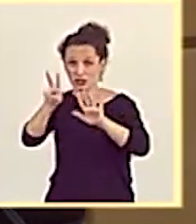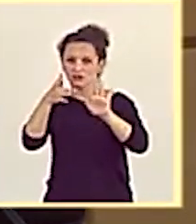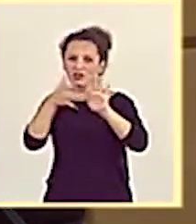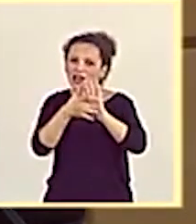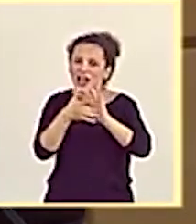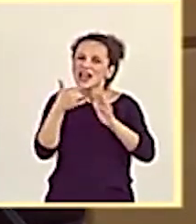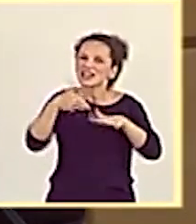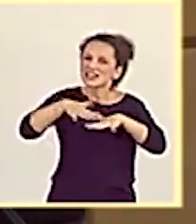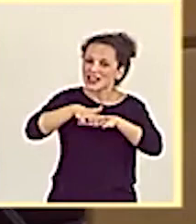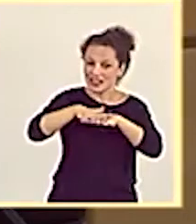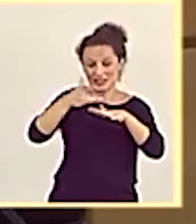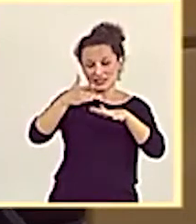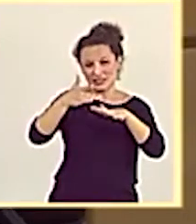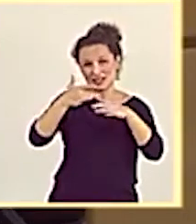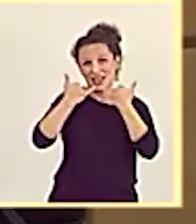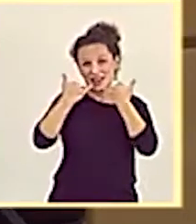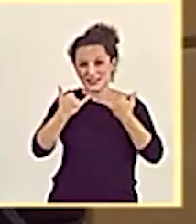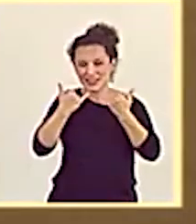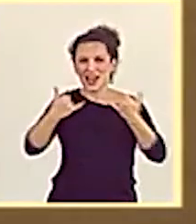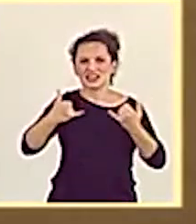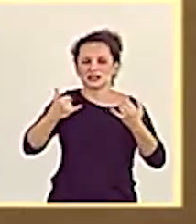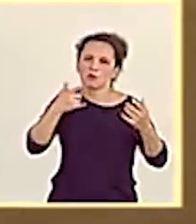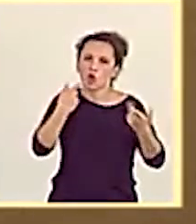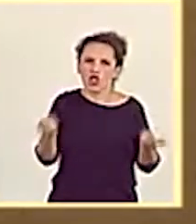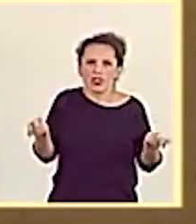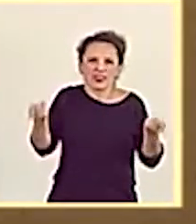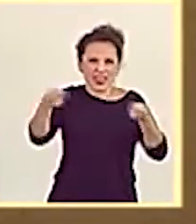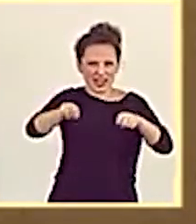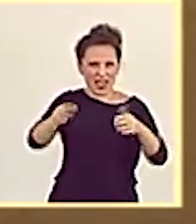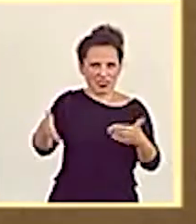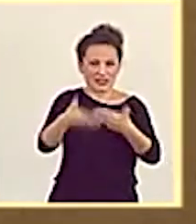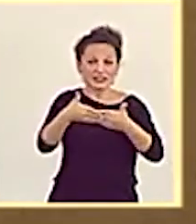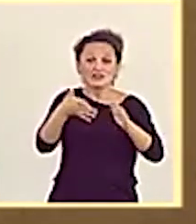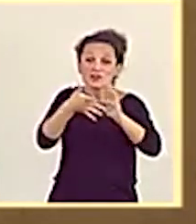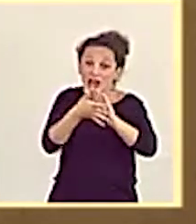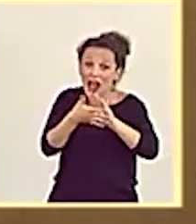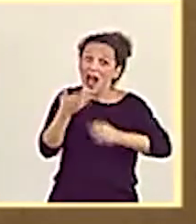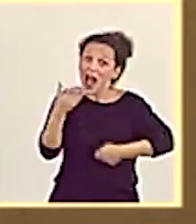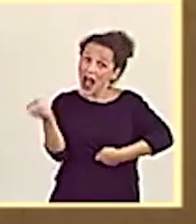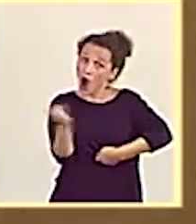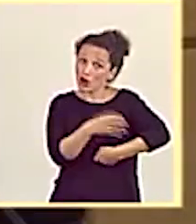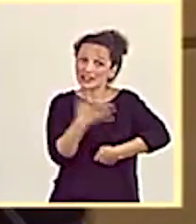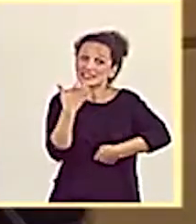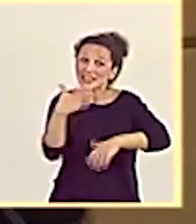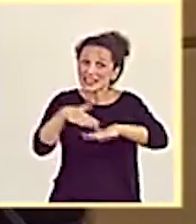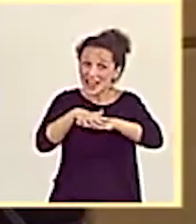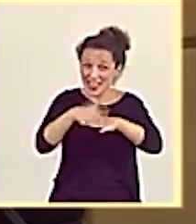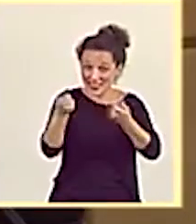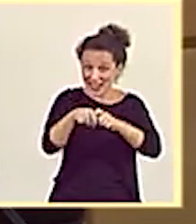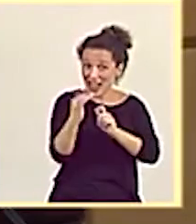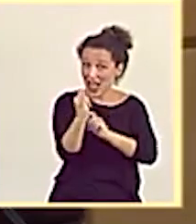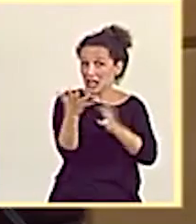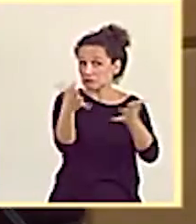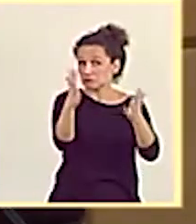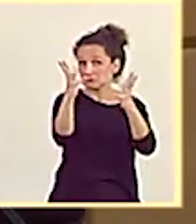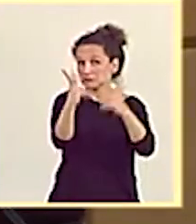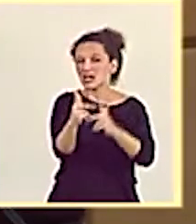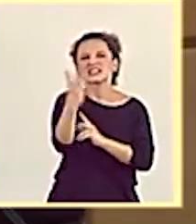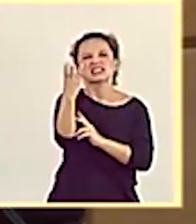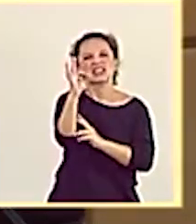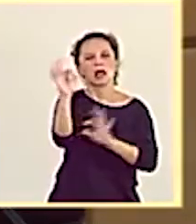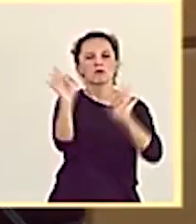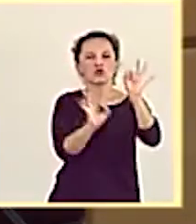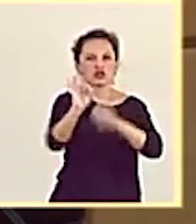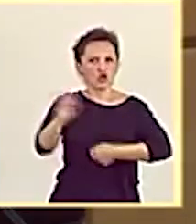distribución eléctrica. Se calcula que el ahorro de los costes energéticos con una red cerrada es del orden del 30%.